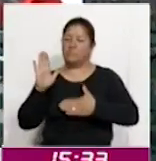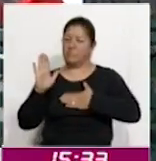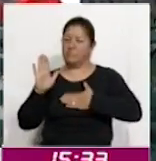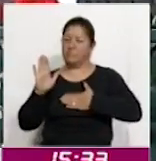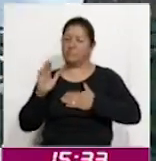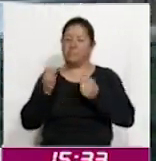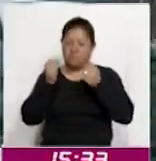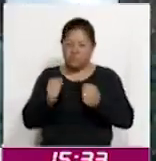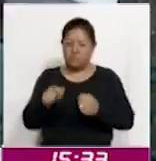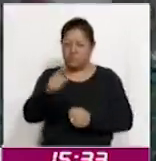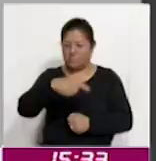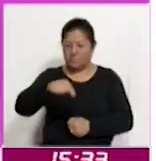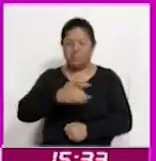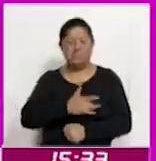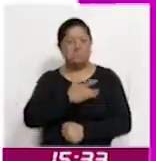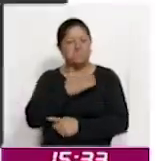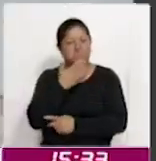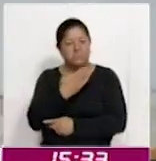garantizar su bienestar.